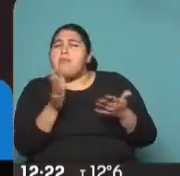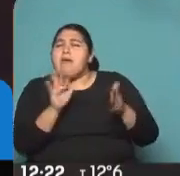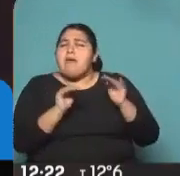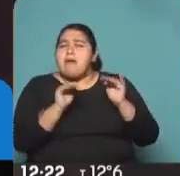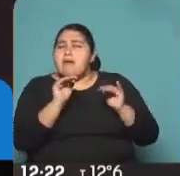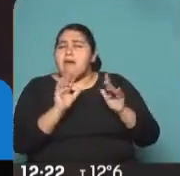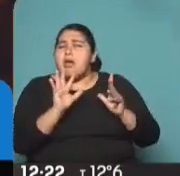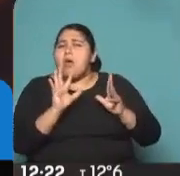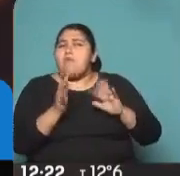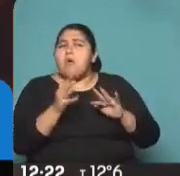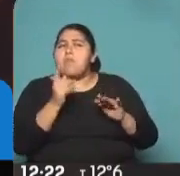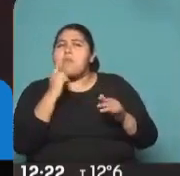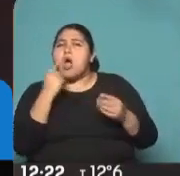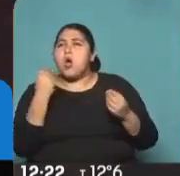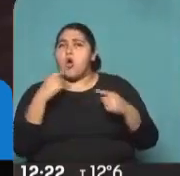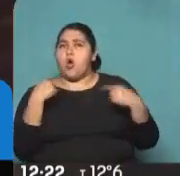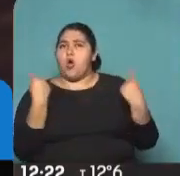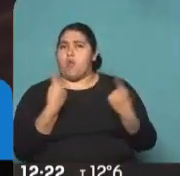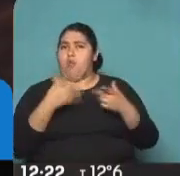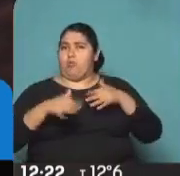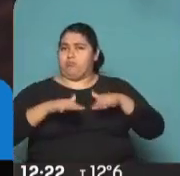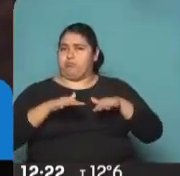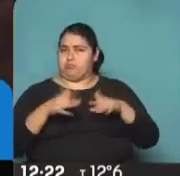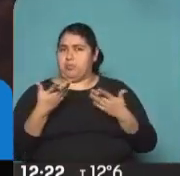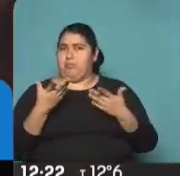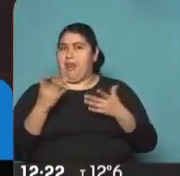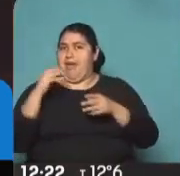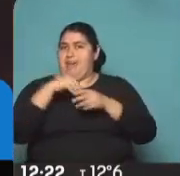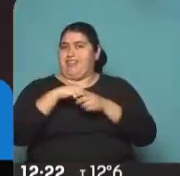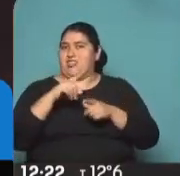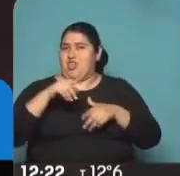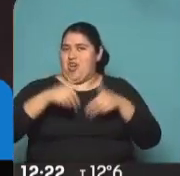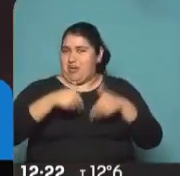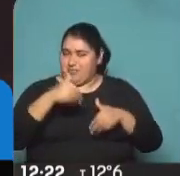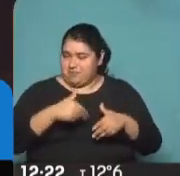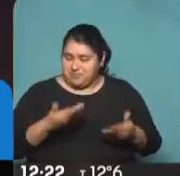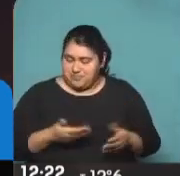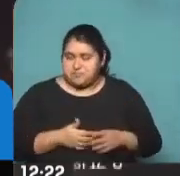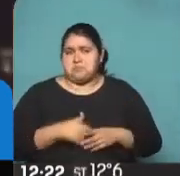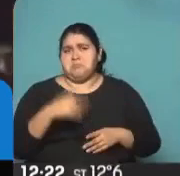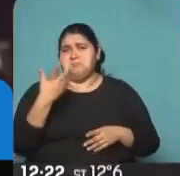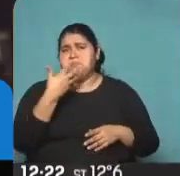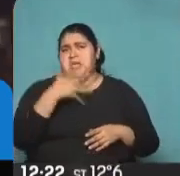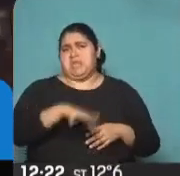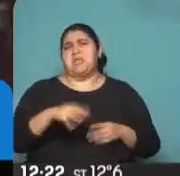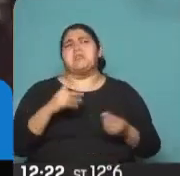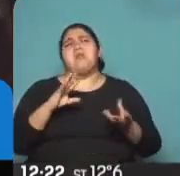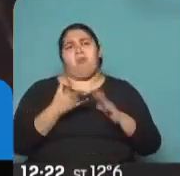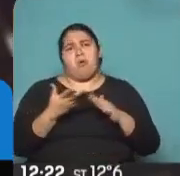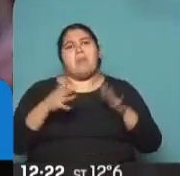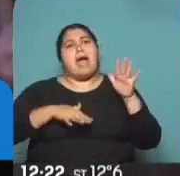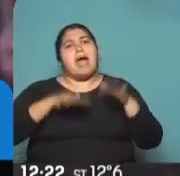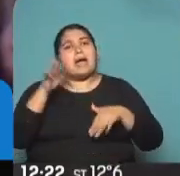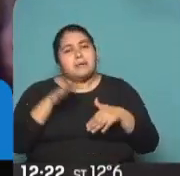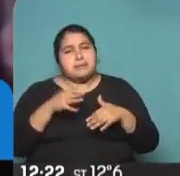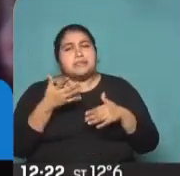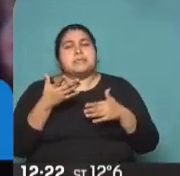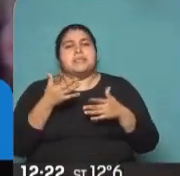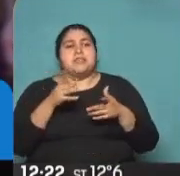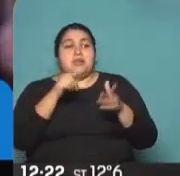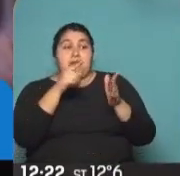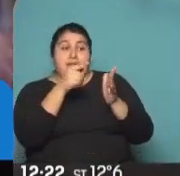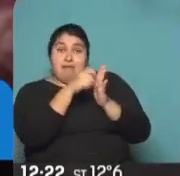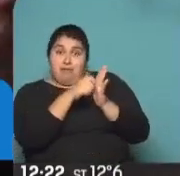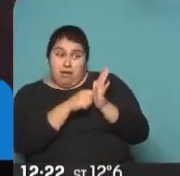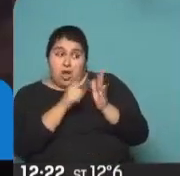de cómo ubicarse dentro del escenario electoral. Ahora, después entiendo que, bueno, que sí, que hay una presión muy grande por